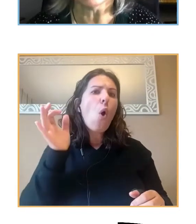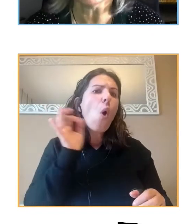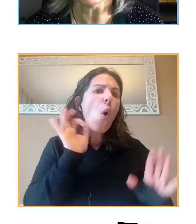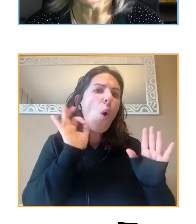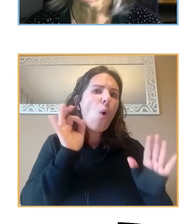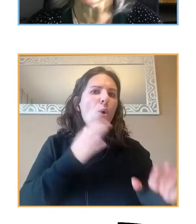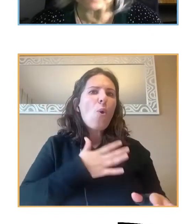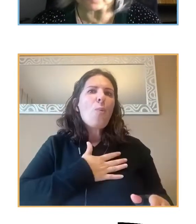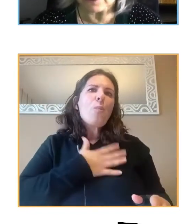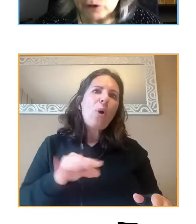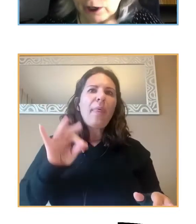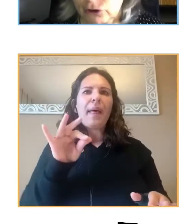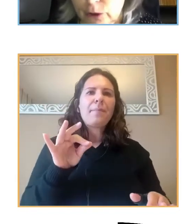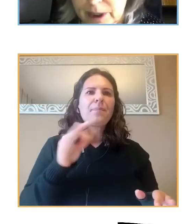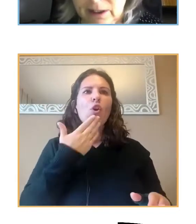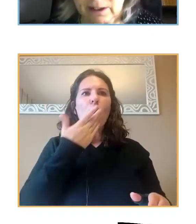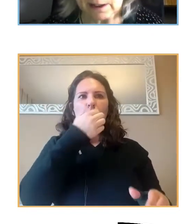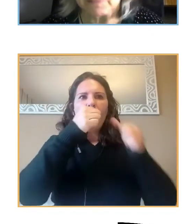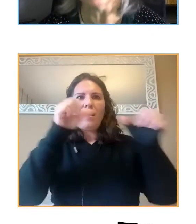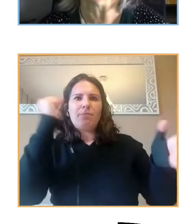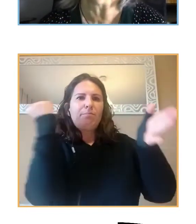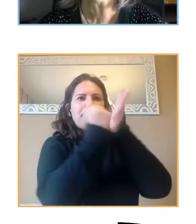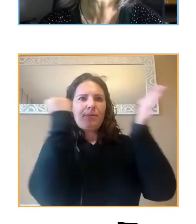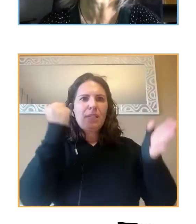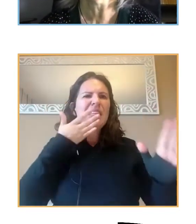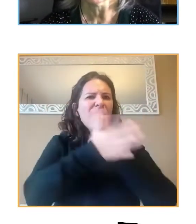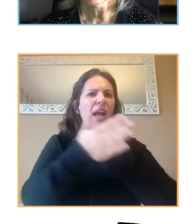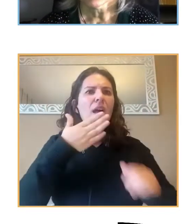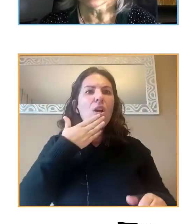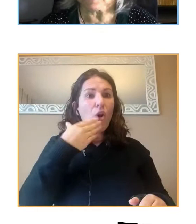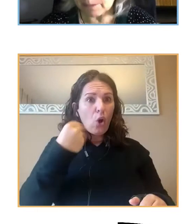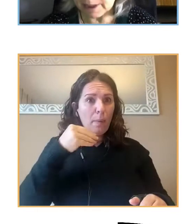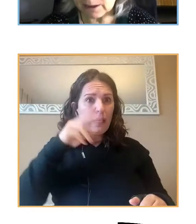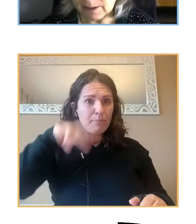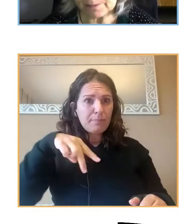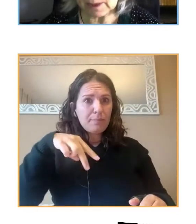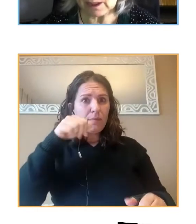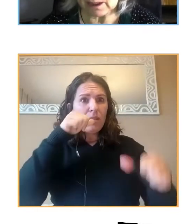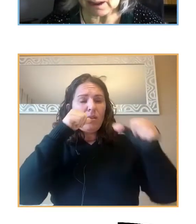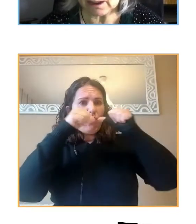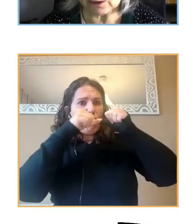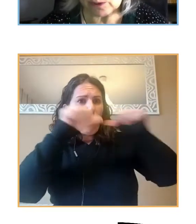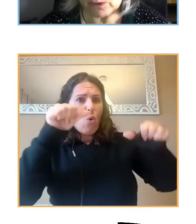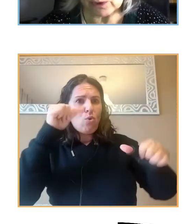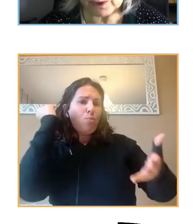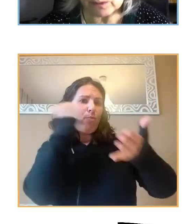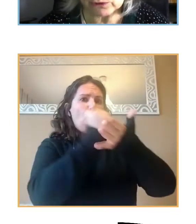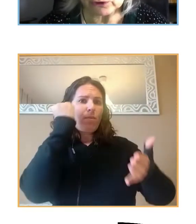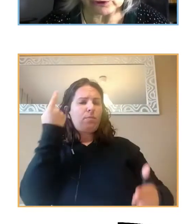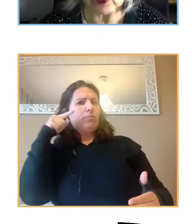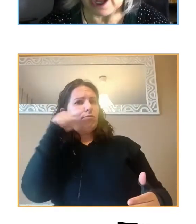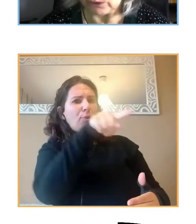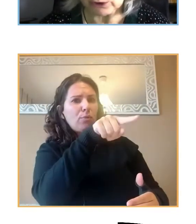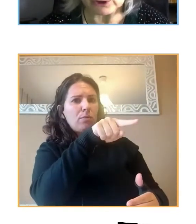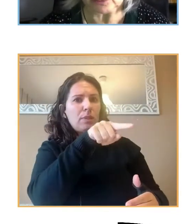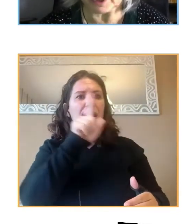estigmatización? ¿Tenemos a los jóvenes estigmatizados? Realmente es como muchos